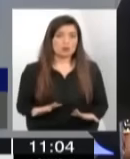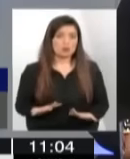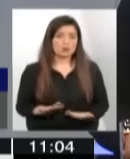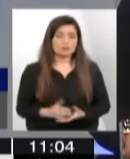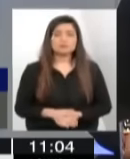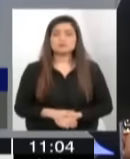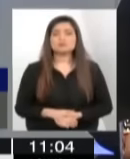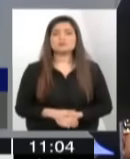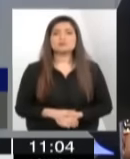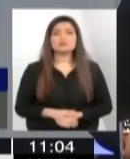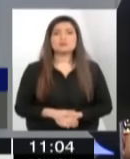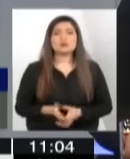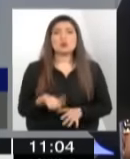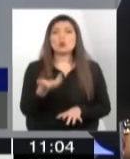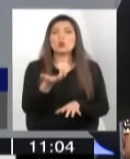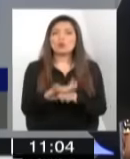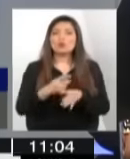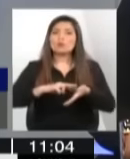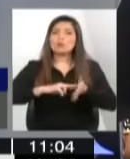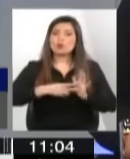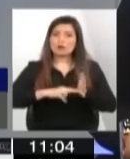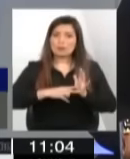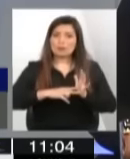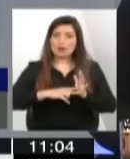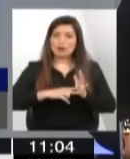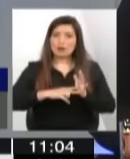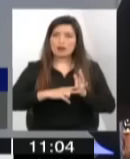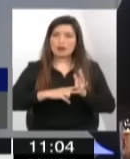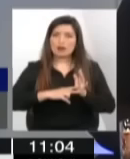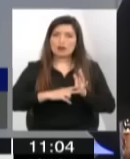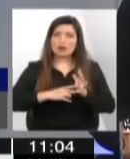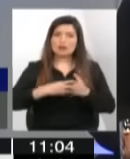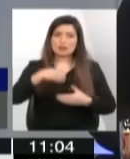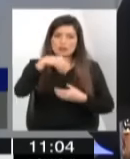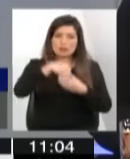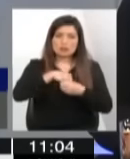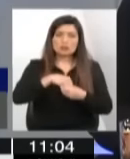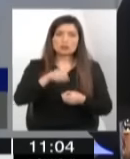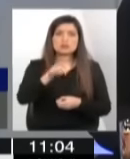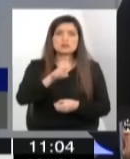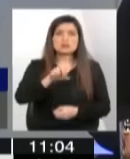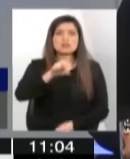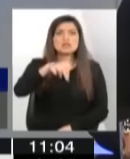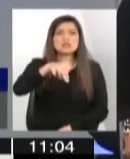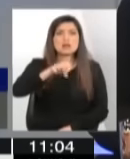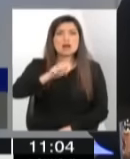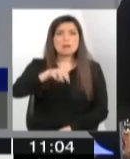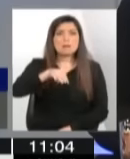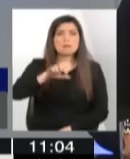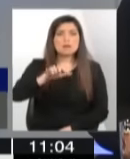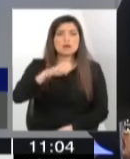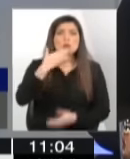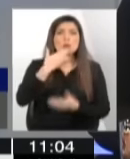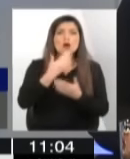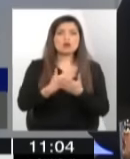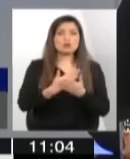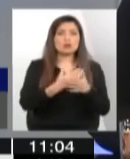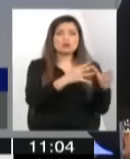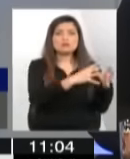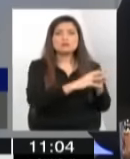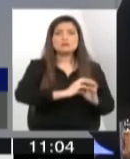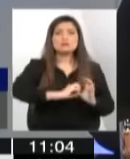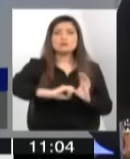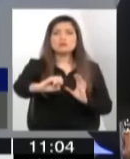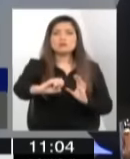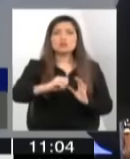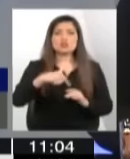Porque hubo un problema dentro del Servicio Nacional de Menores en cuanto al traslado que me hicieron a mí cuando tenía 8 años,